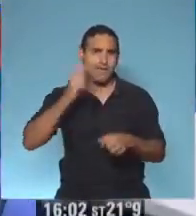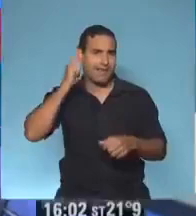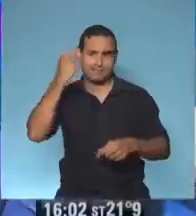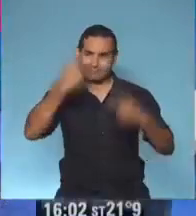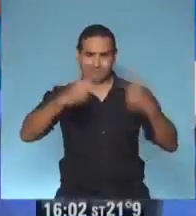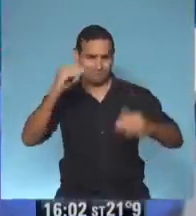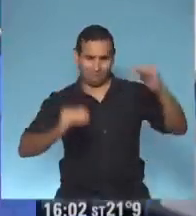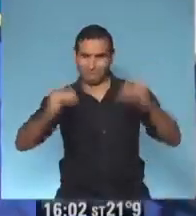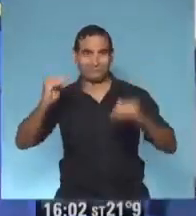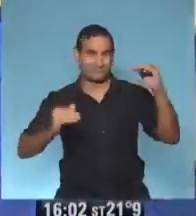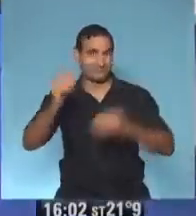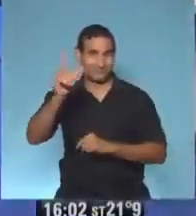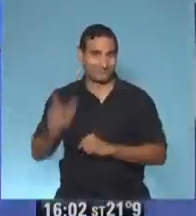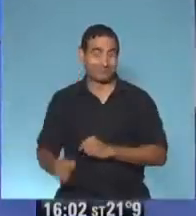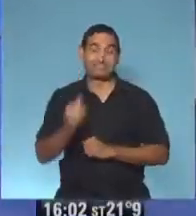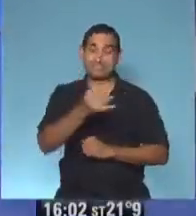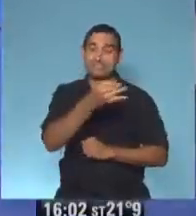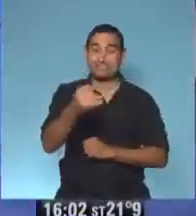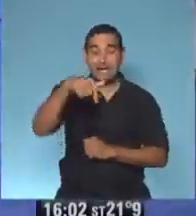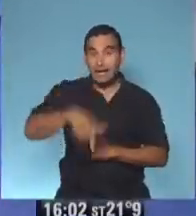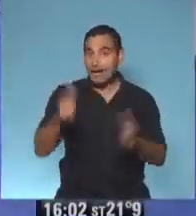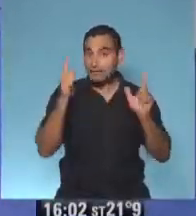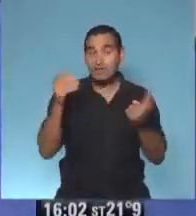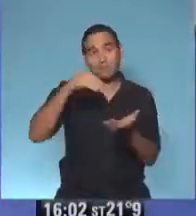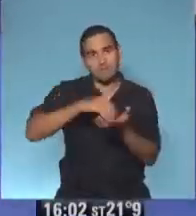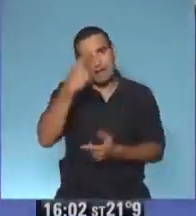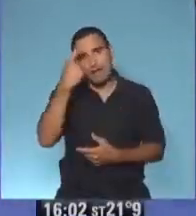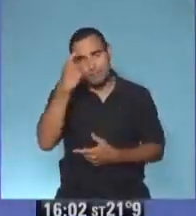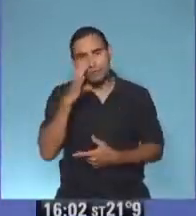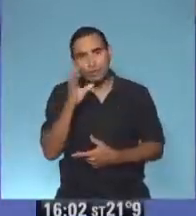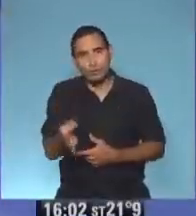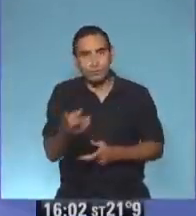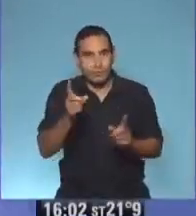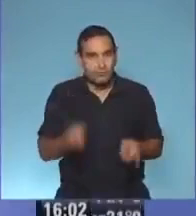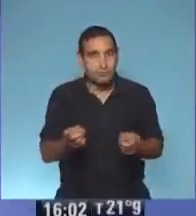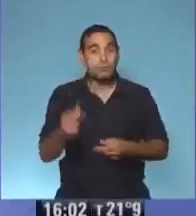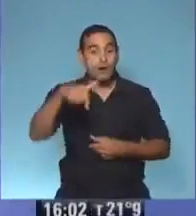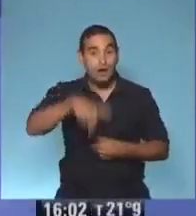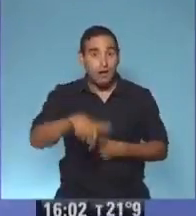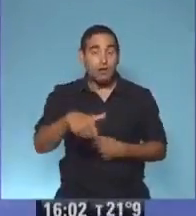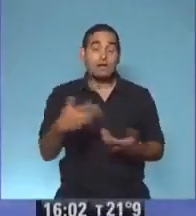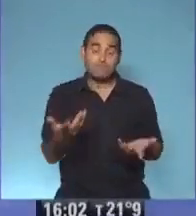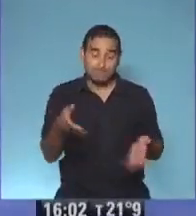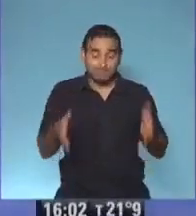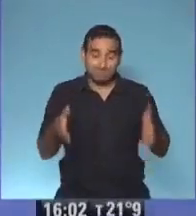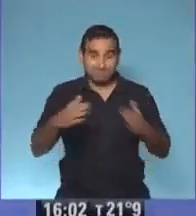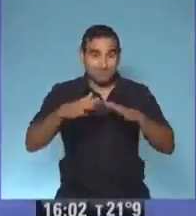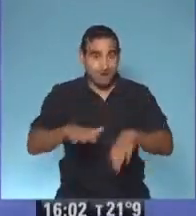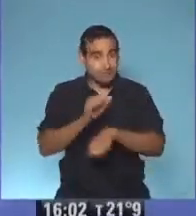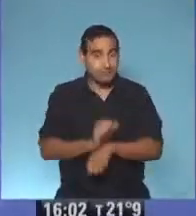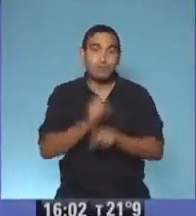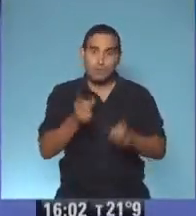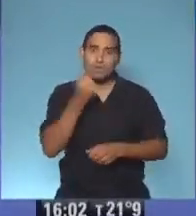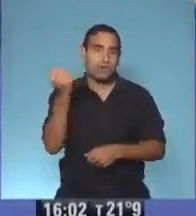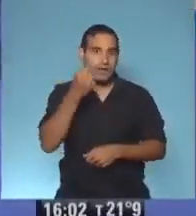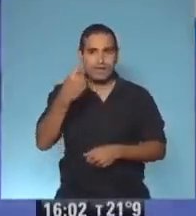país. Exactamente, y acá no solamente nos divertimos sino que también aprendemos un montón porque aún en este contexto es importantísimo aprender